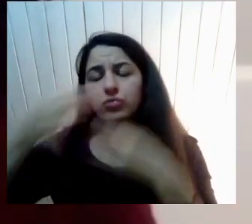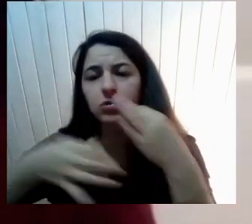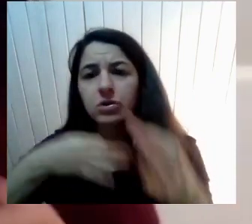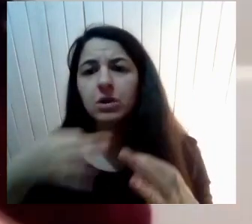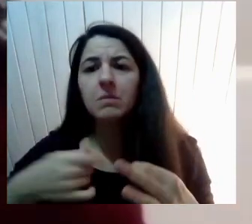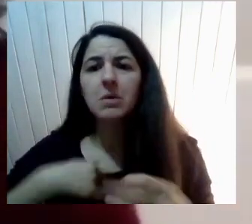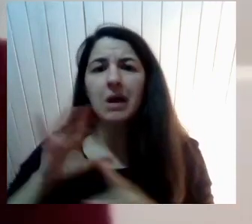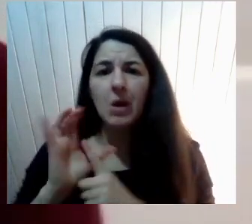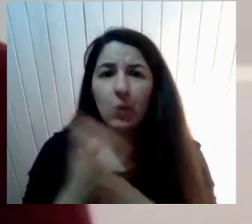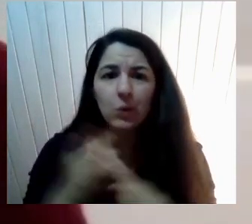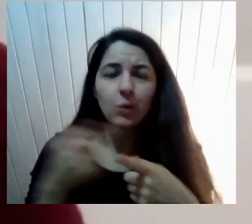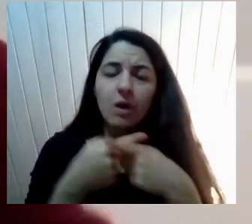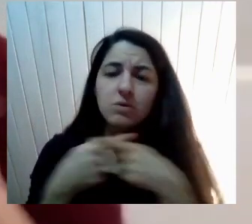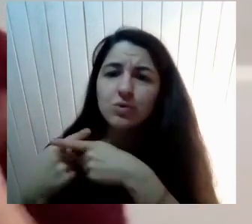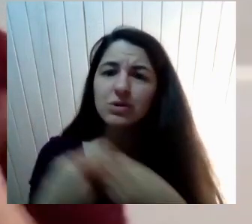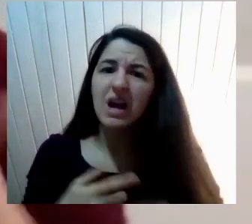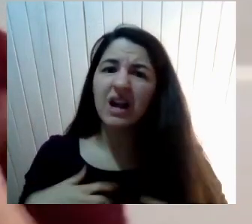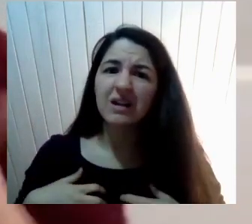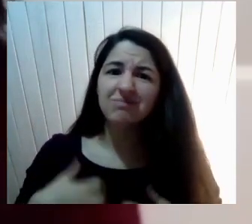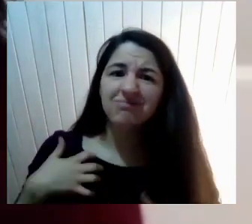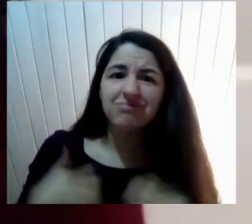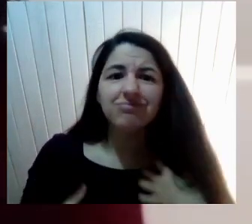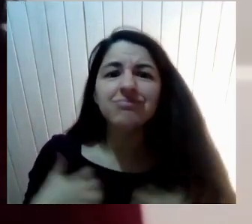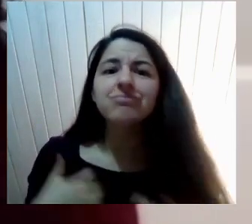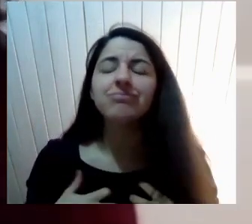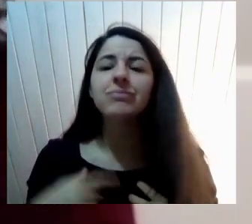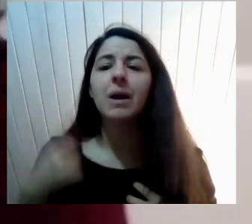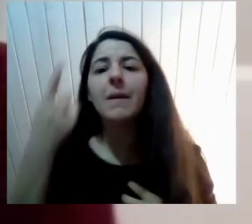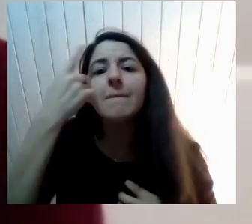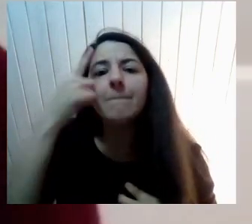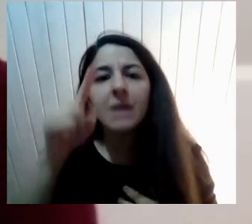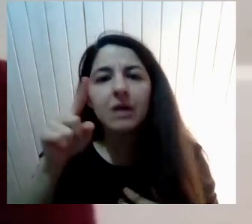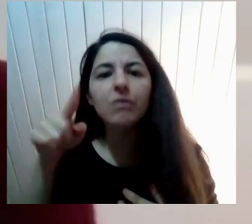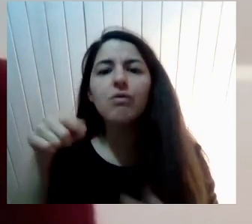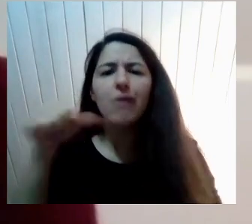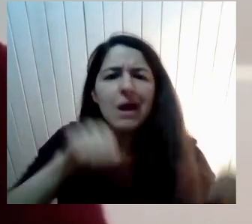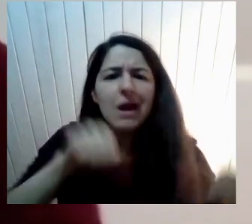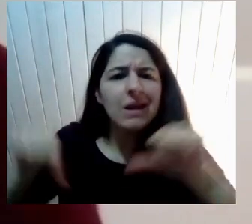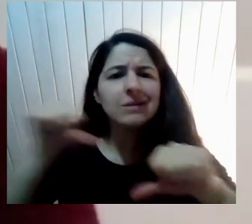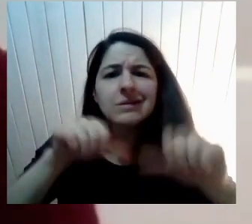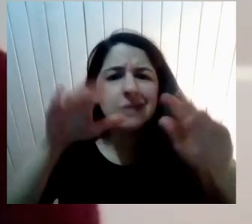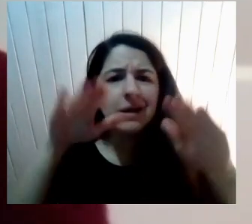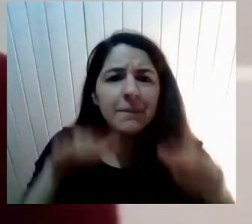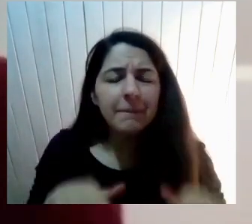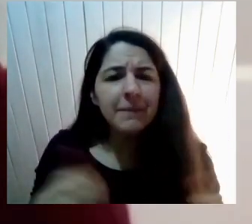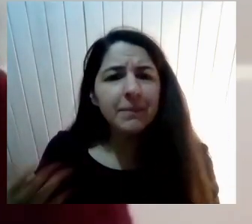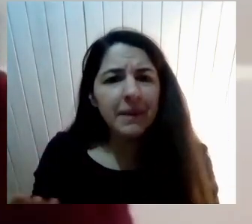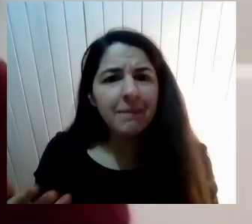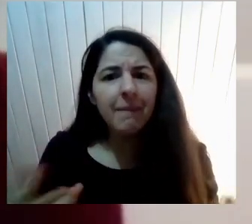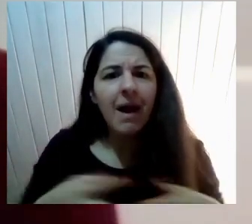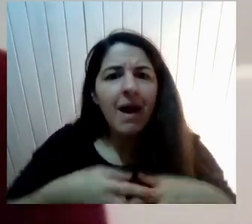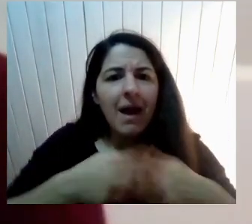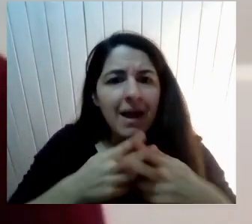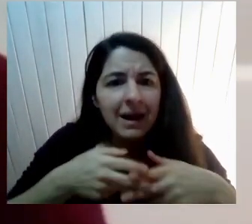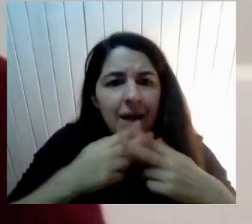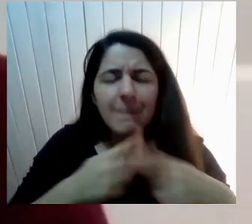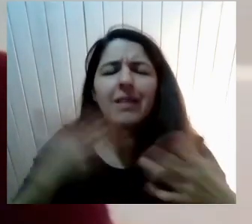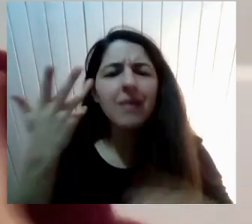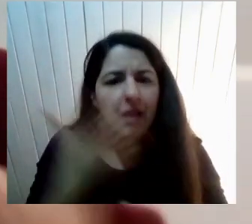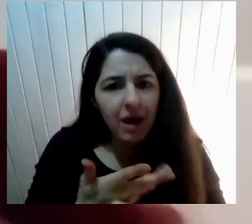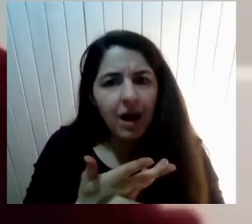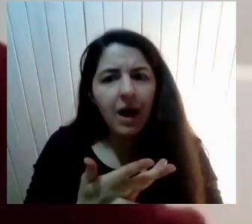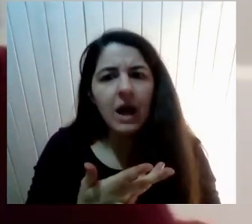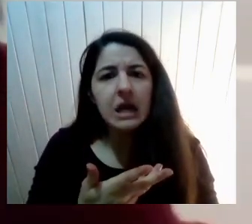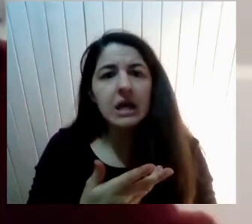Etcétera Pero desde Esa misma ciencia A la que ellos Apelan Hay muchas herramientas Y que son Súper desconocidas Muy desconocidas